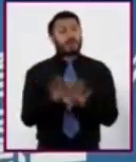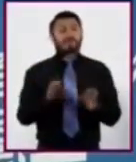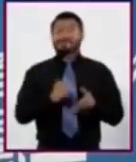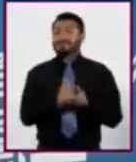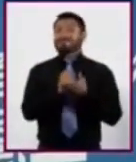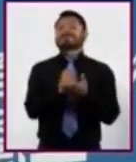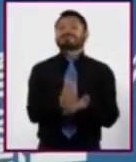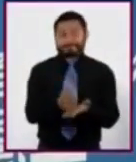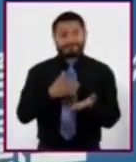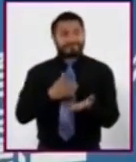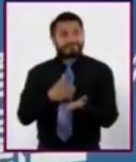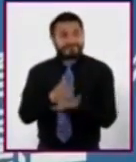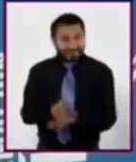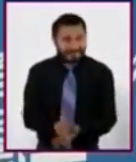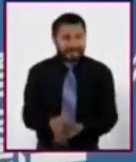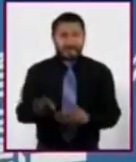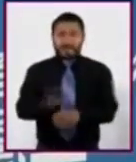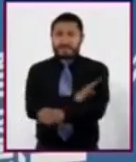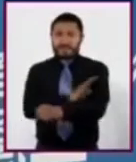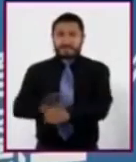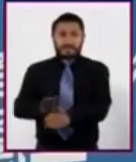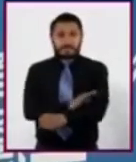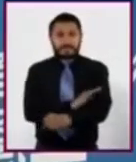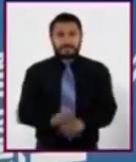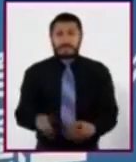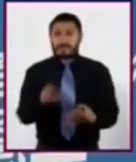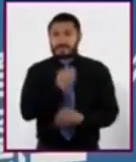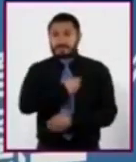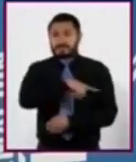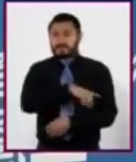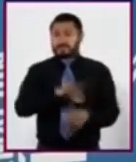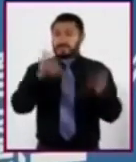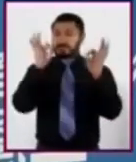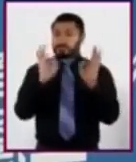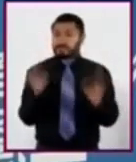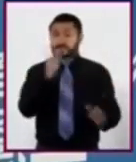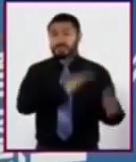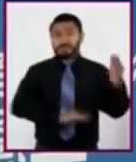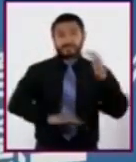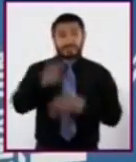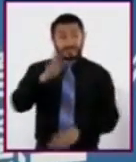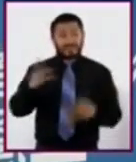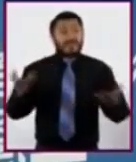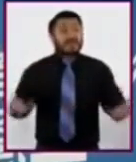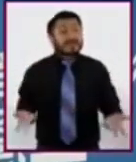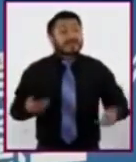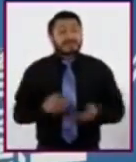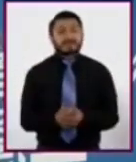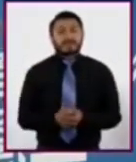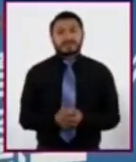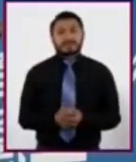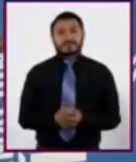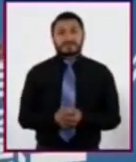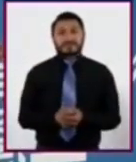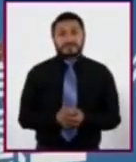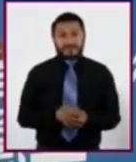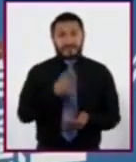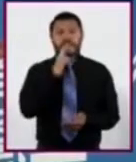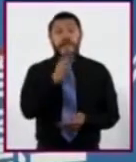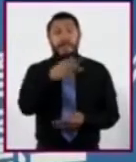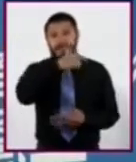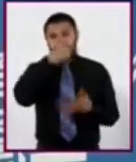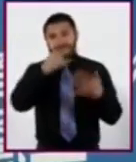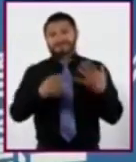acceso a una salud integral óptima? Para acercarnos a dar respuesta a estas